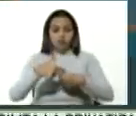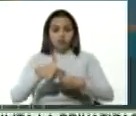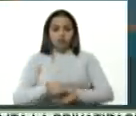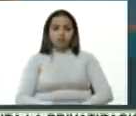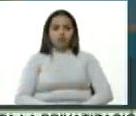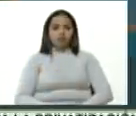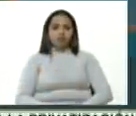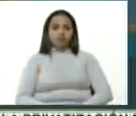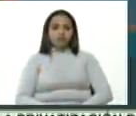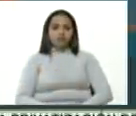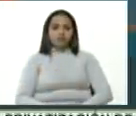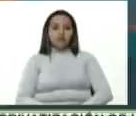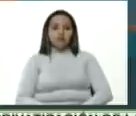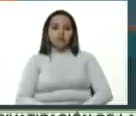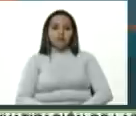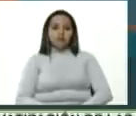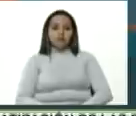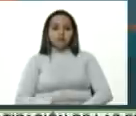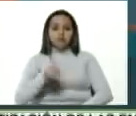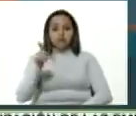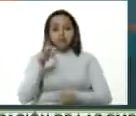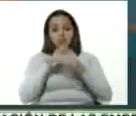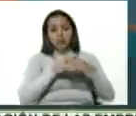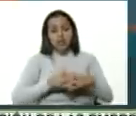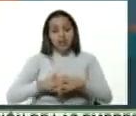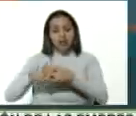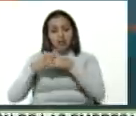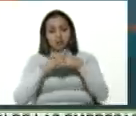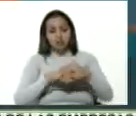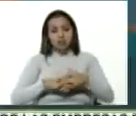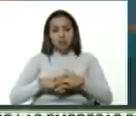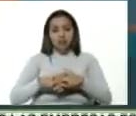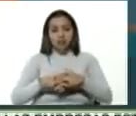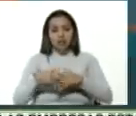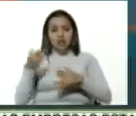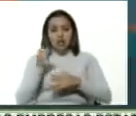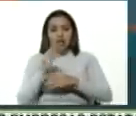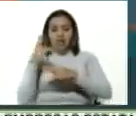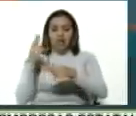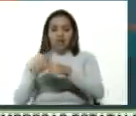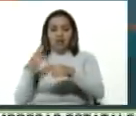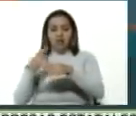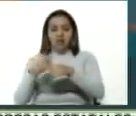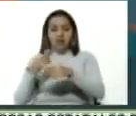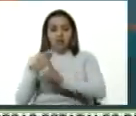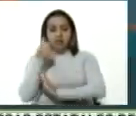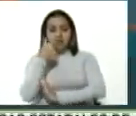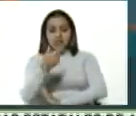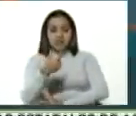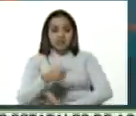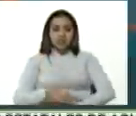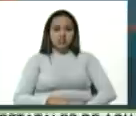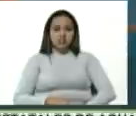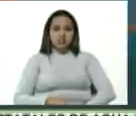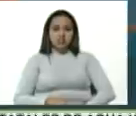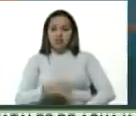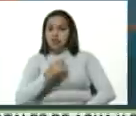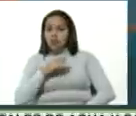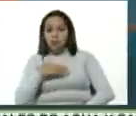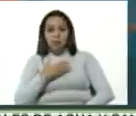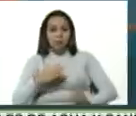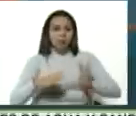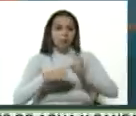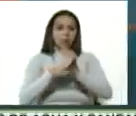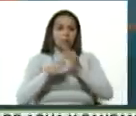A pesar de las amenazas de Estados Unidos, a pesar del señor Elliot Abrams diciendo que iban a impedir el